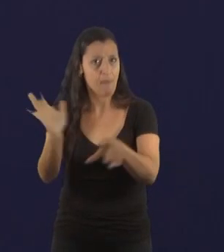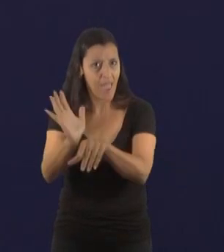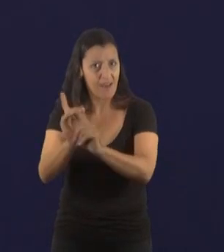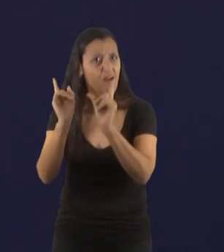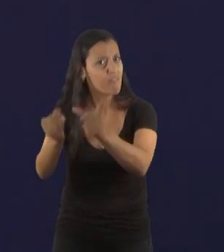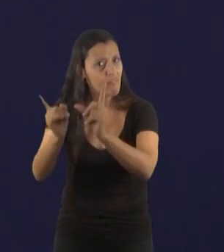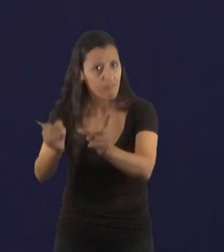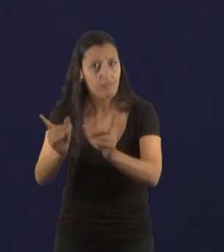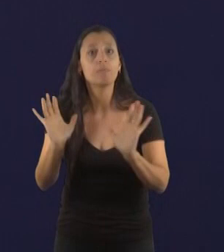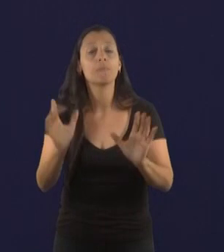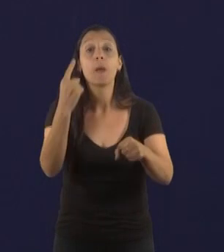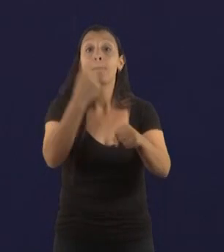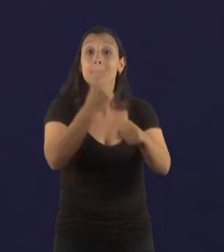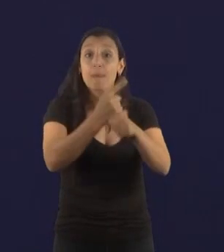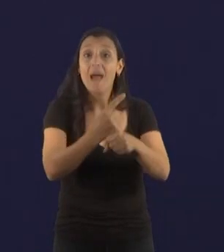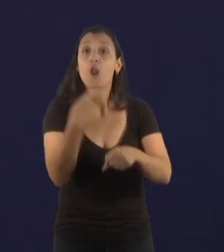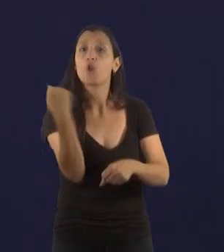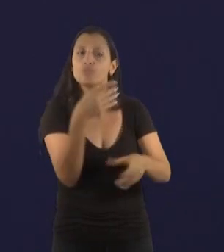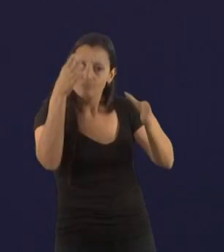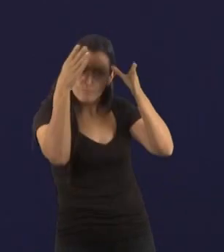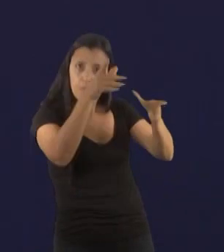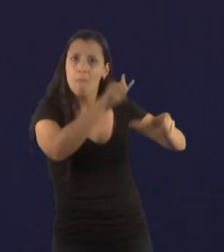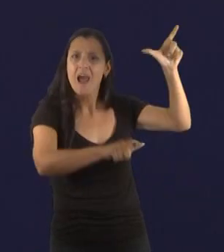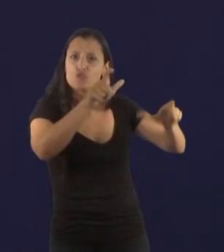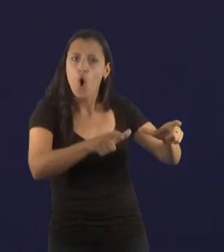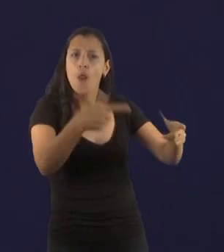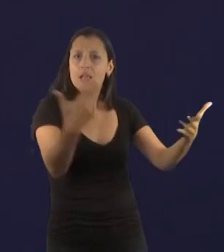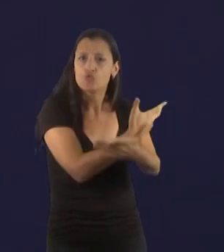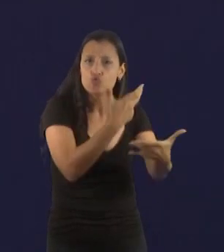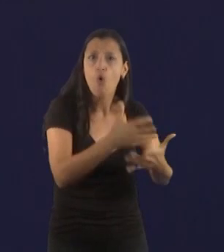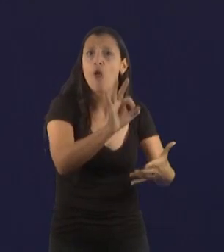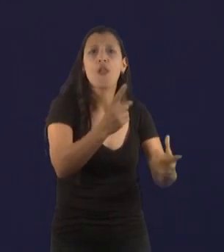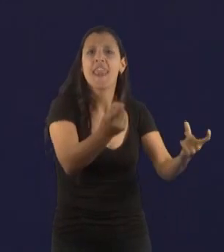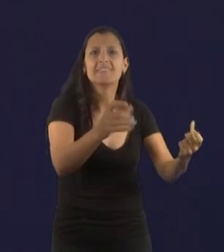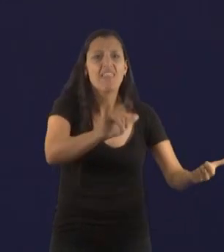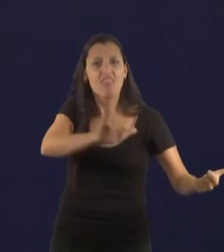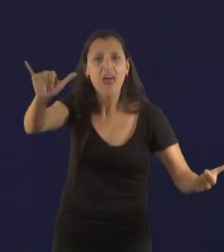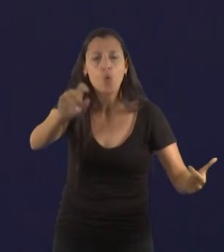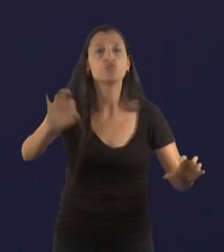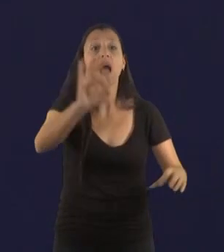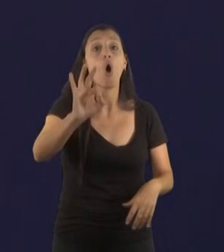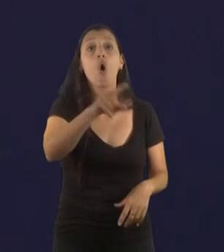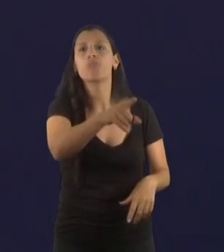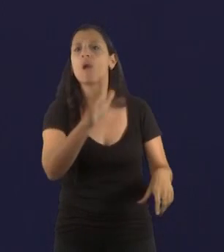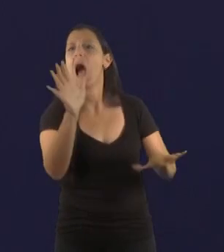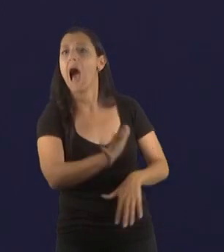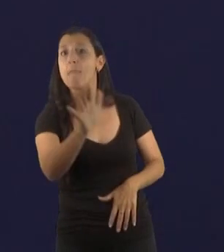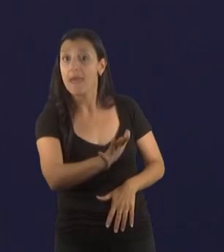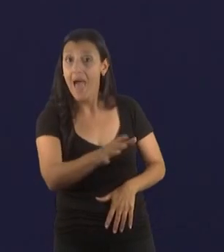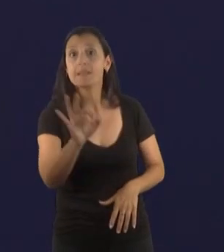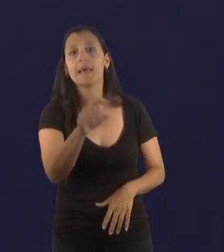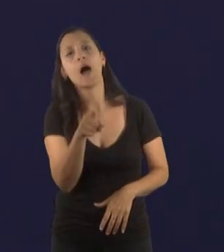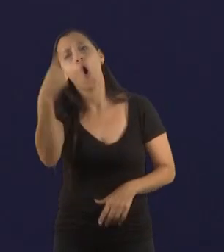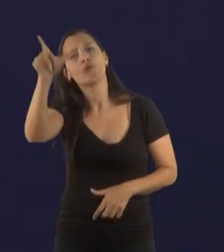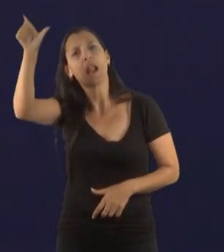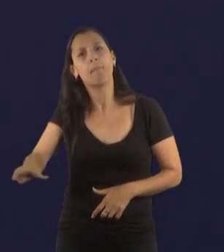primero cerca del que tiene el problema, el que sufre hoy esta necesidad de tener que cobrar un plan social y que se le meta a alguien en el